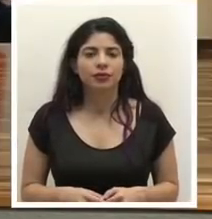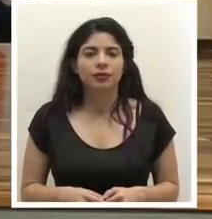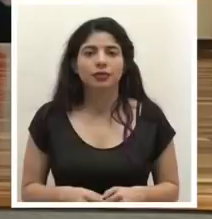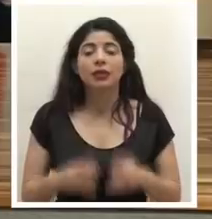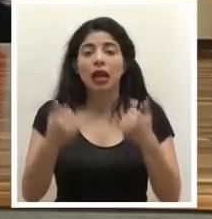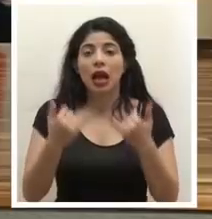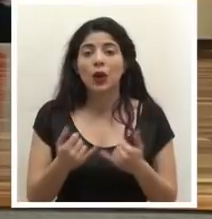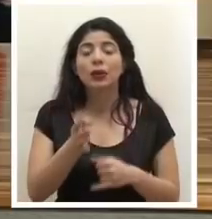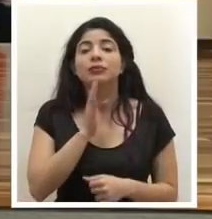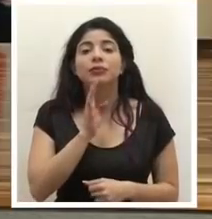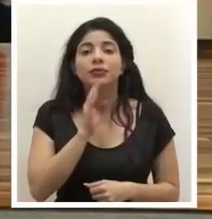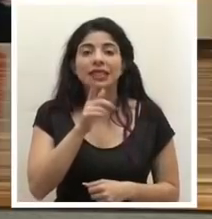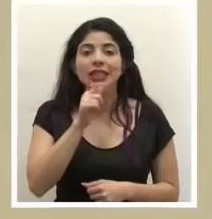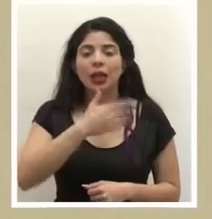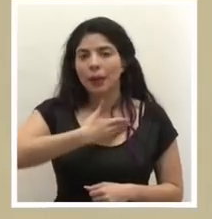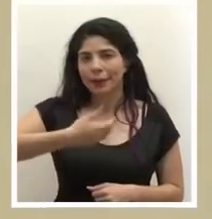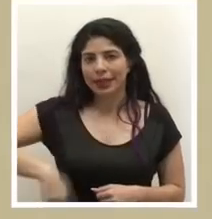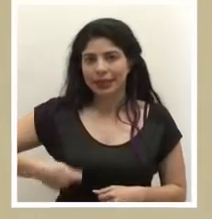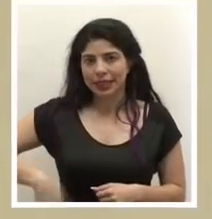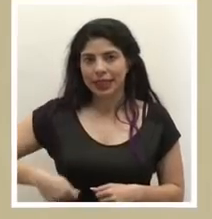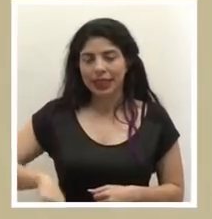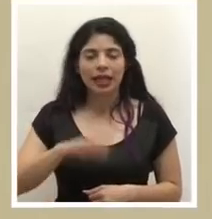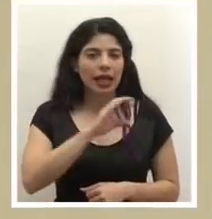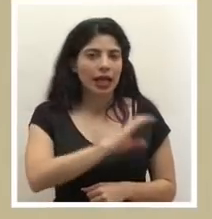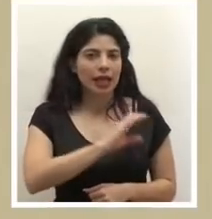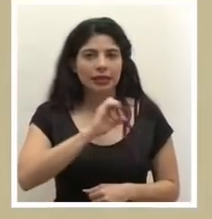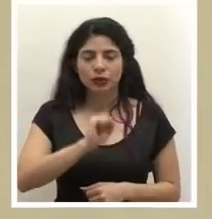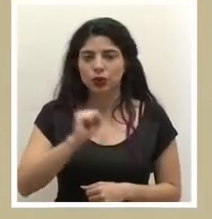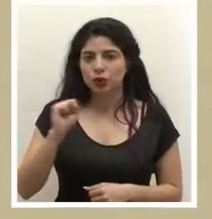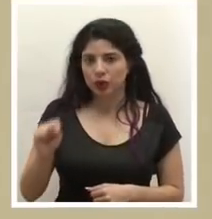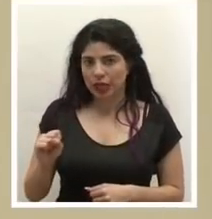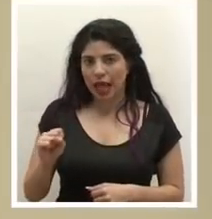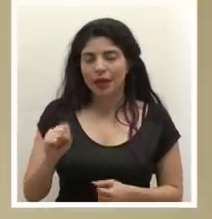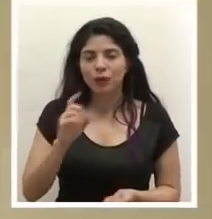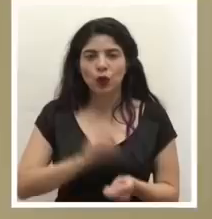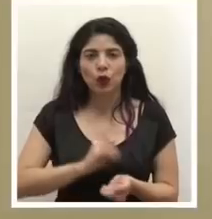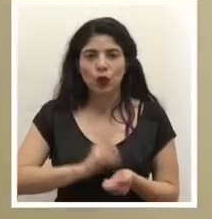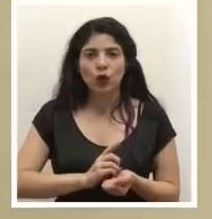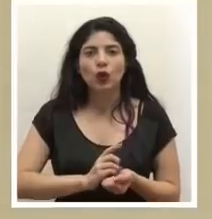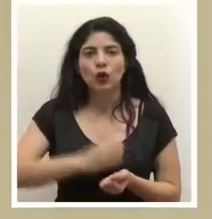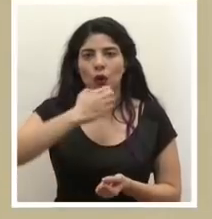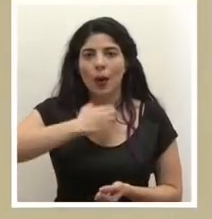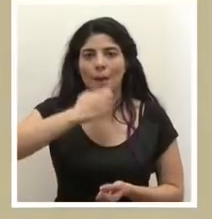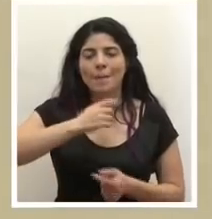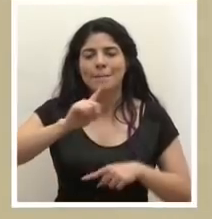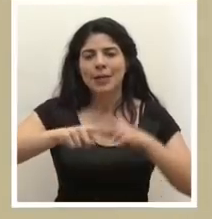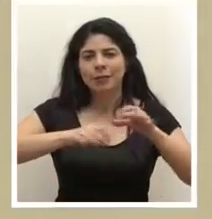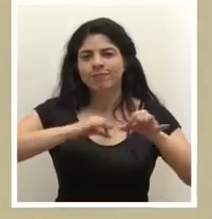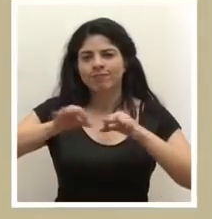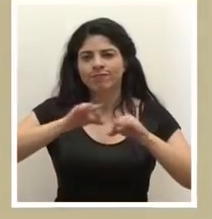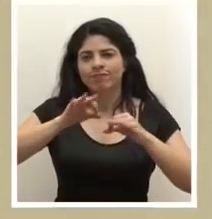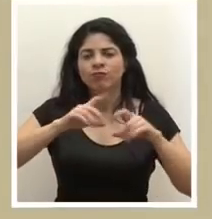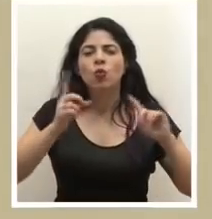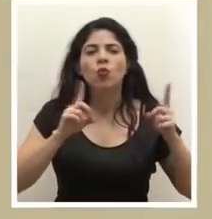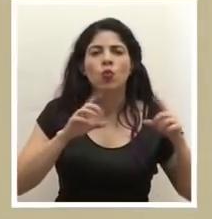Cedemos el uso de la palabra el presidente ejecutivo de la Caja Costarricense de Seguro Social, el doctor Román Macaya, quien detallará el informe de